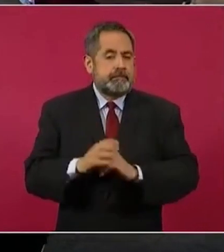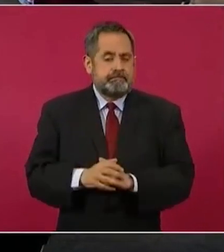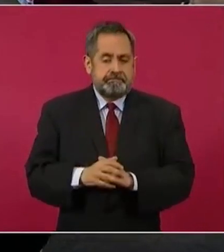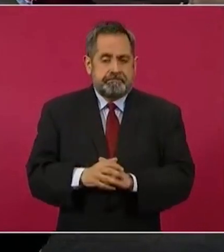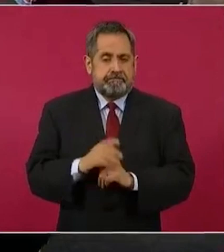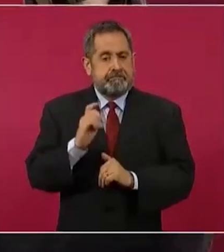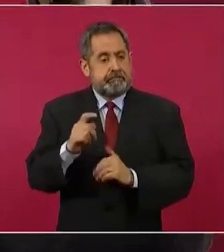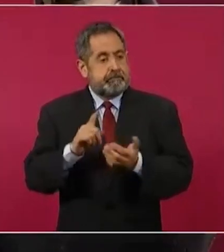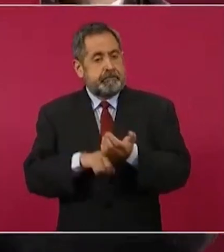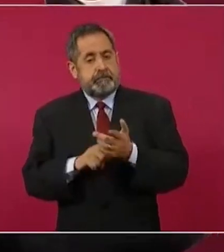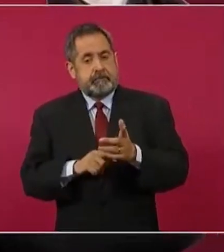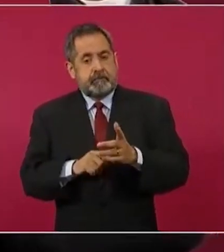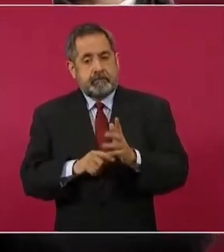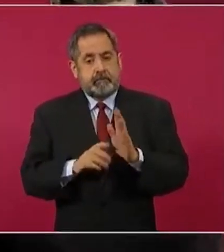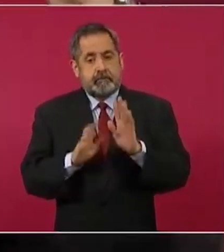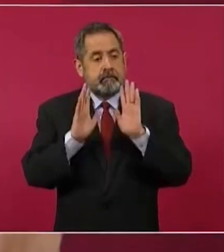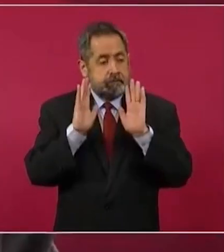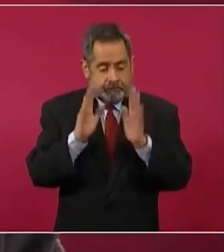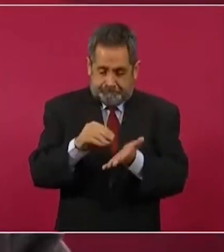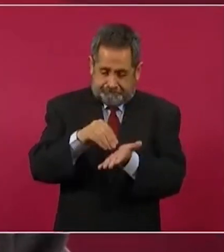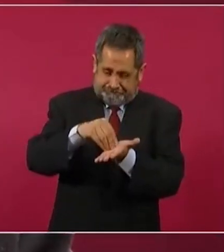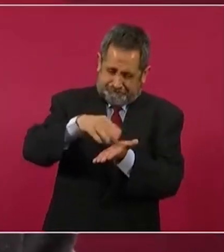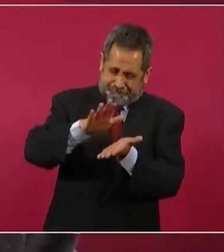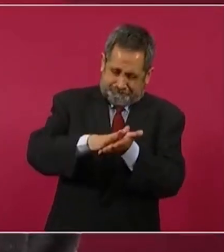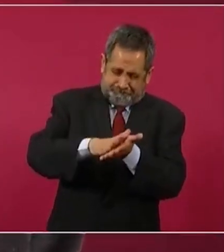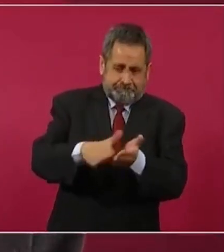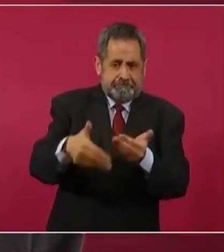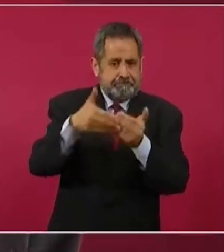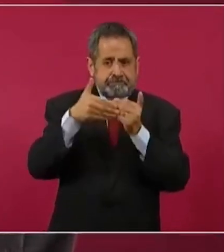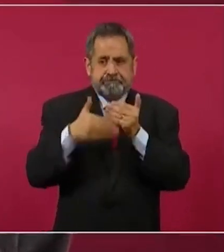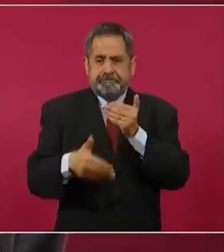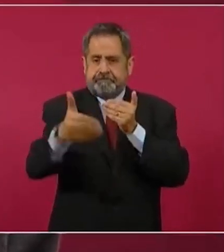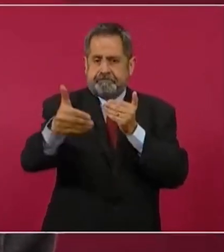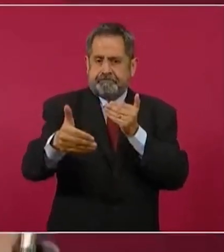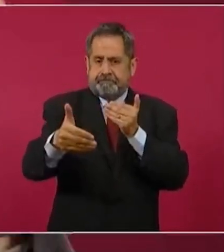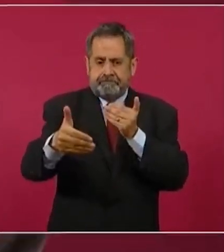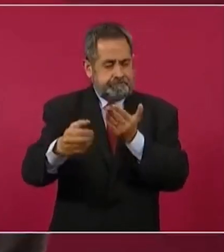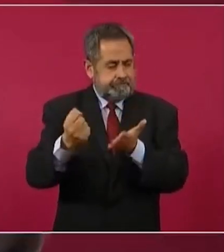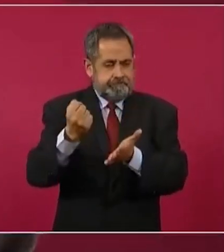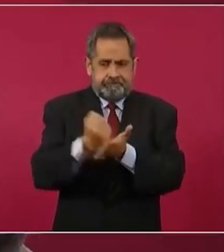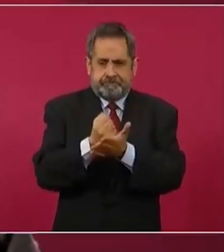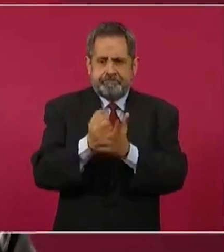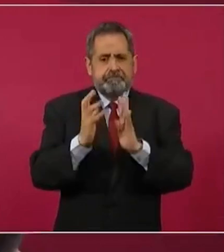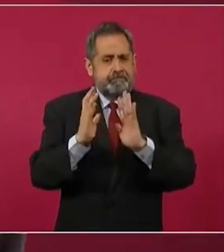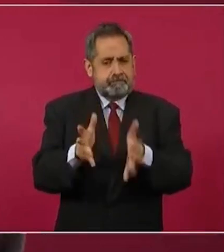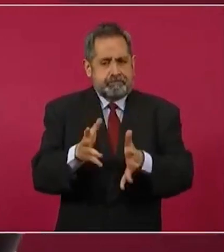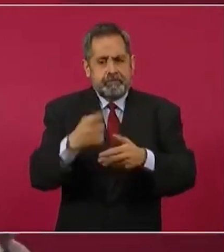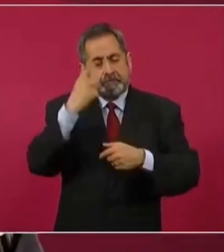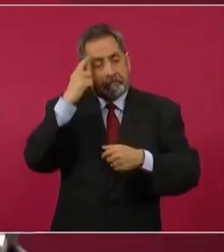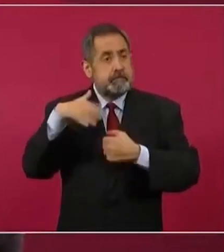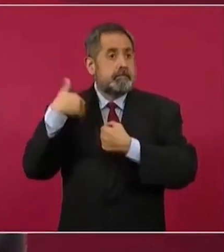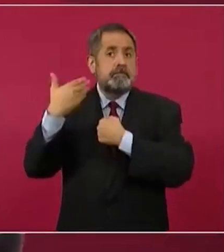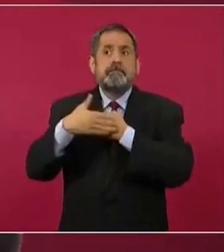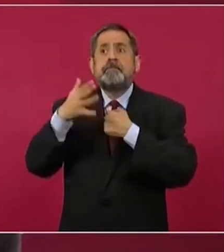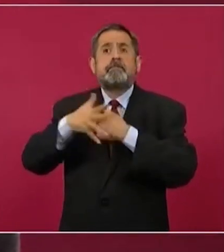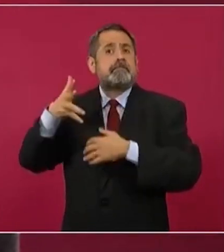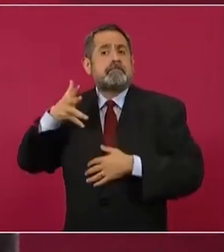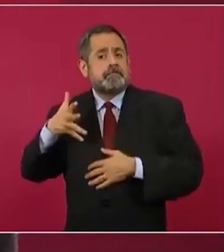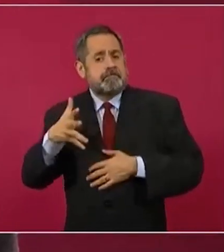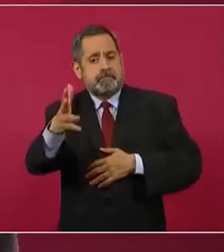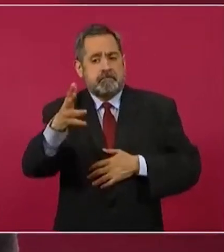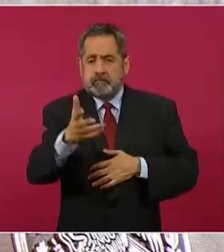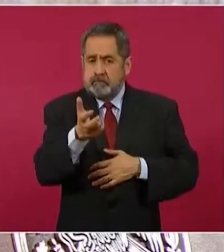ya se va a establecer el método de la revocación del mandato,